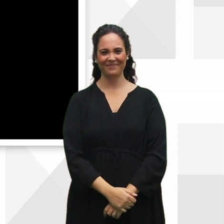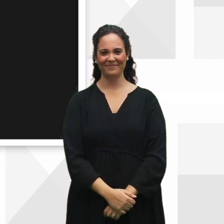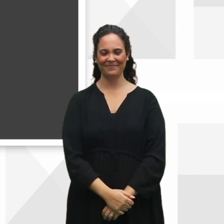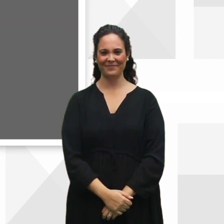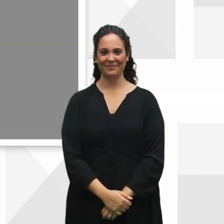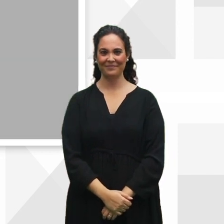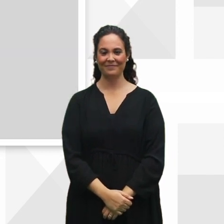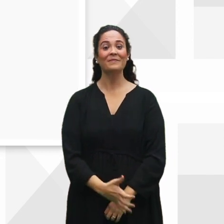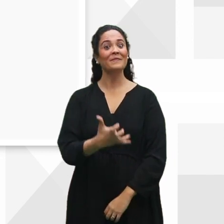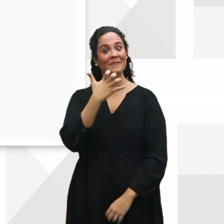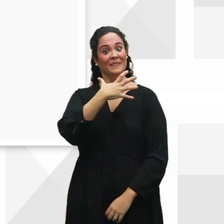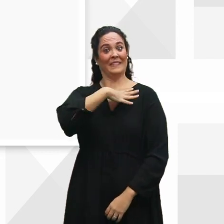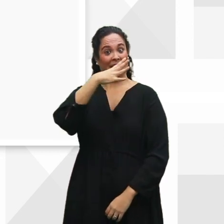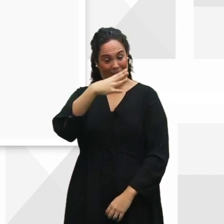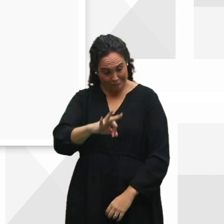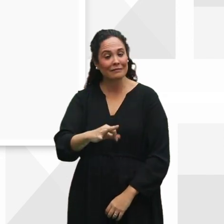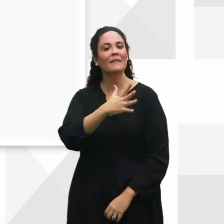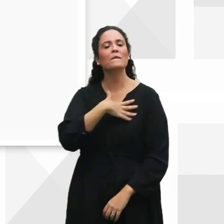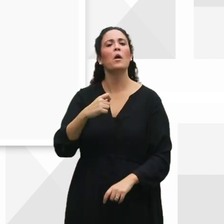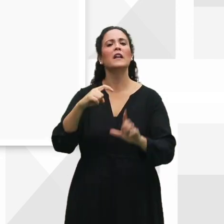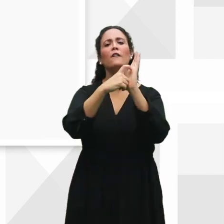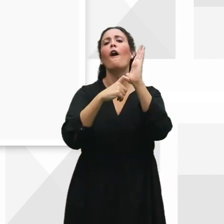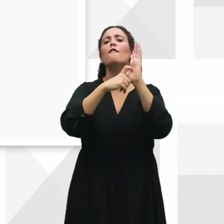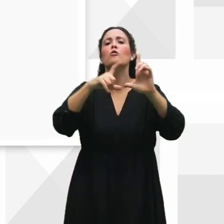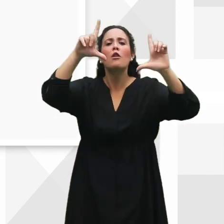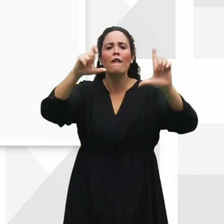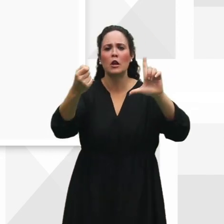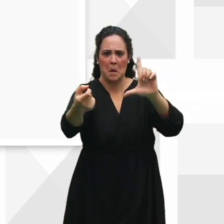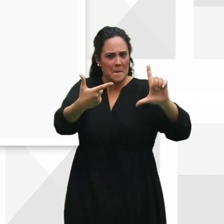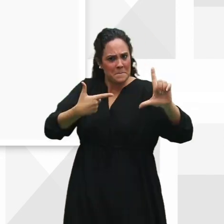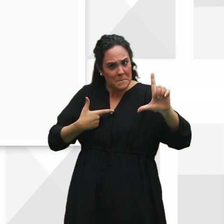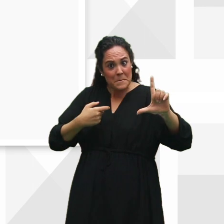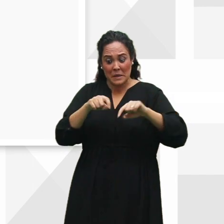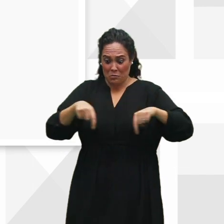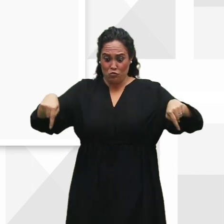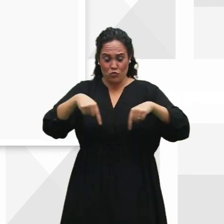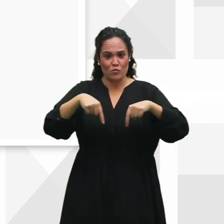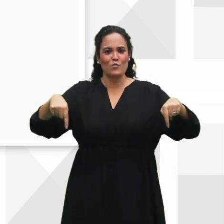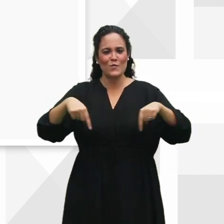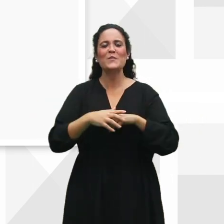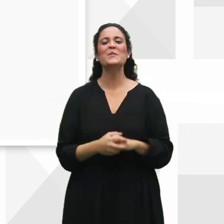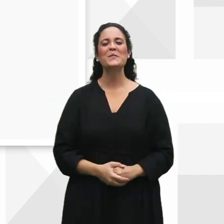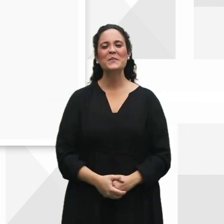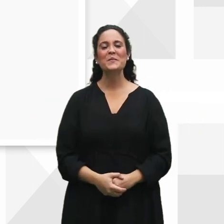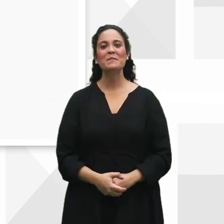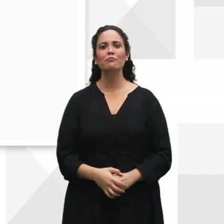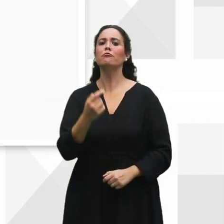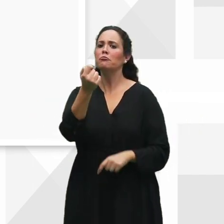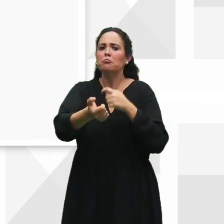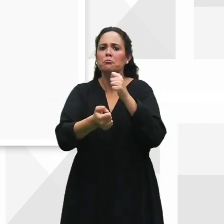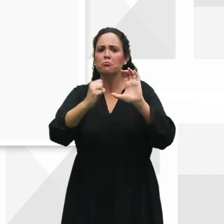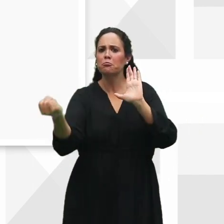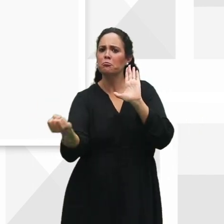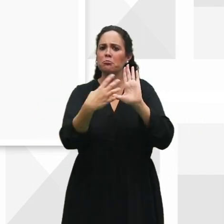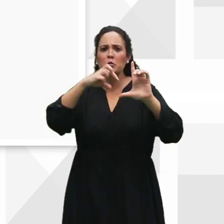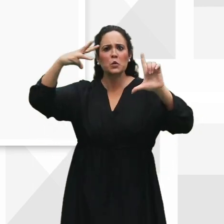Podéis hacer una foto de vuestra fórmula y mandarla a bbkfamily.bbk.eus Las iremos colgando en nuestra